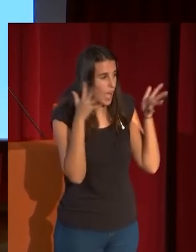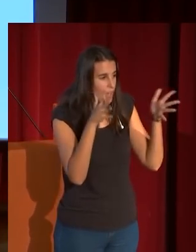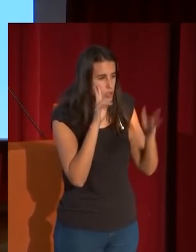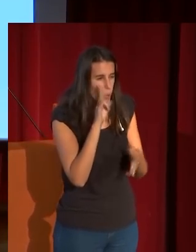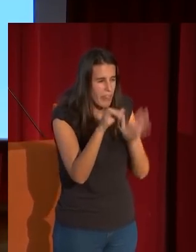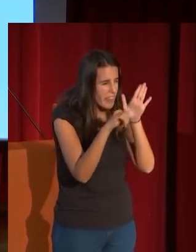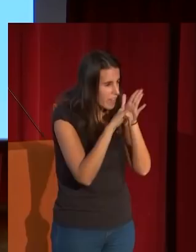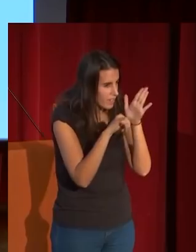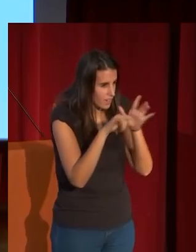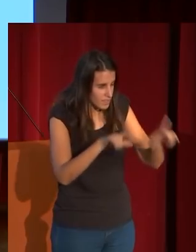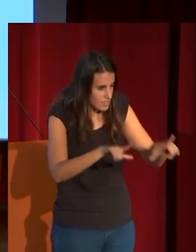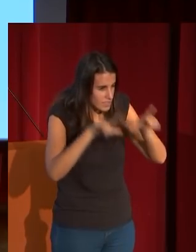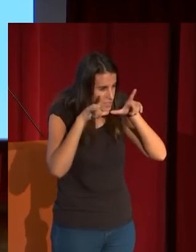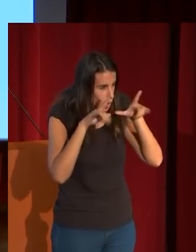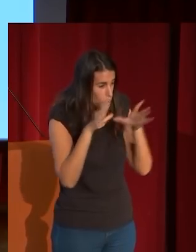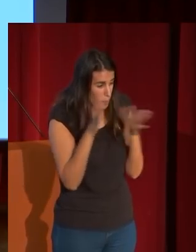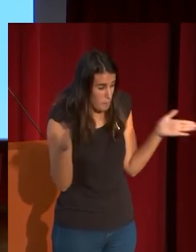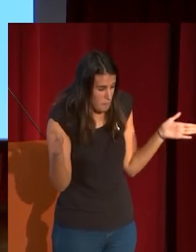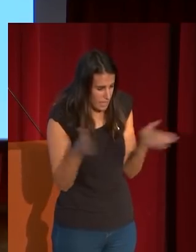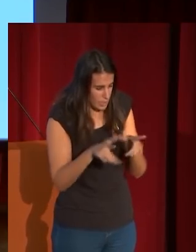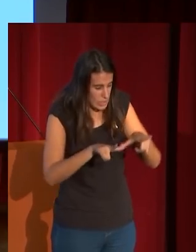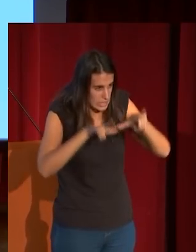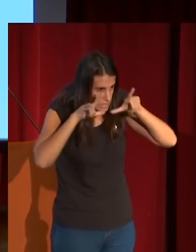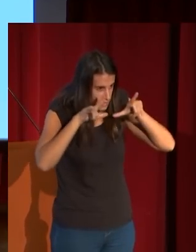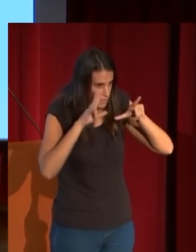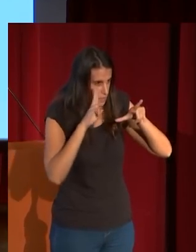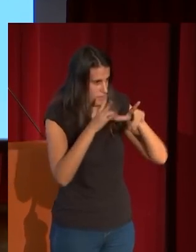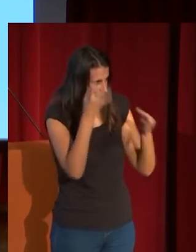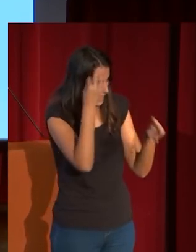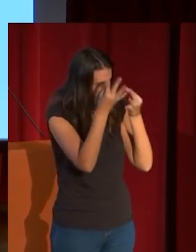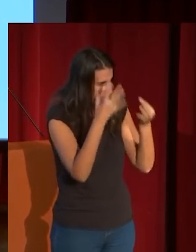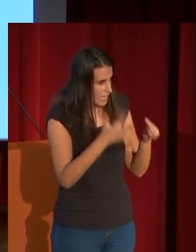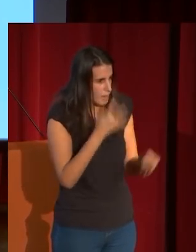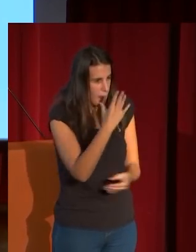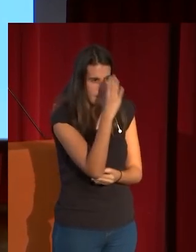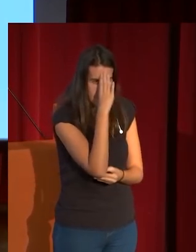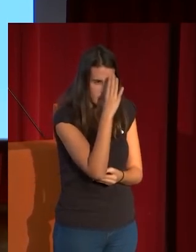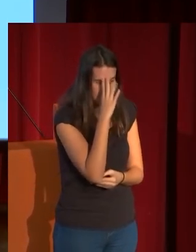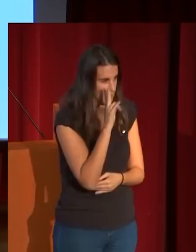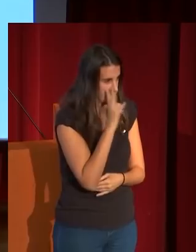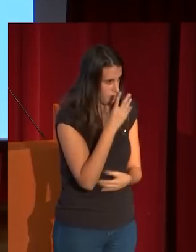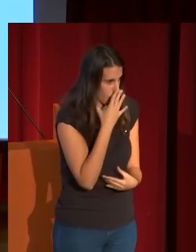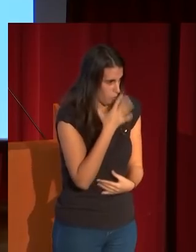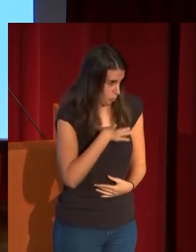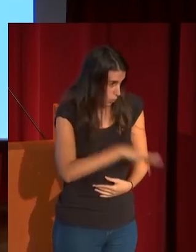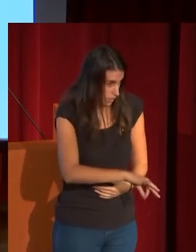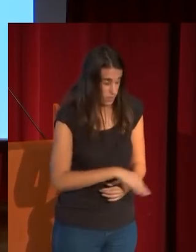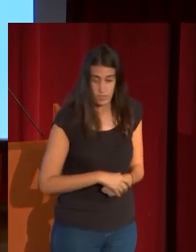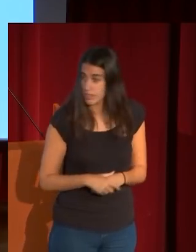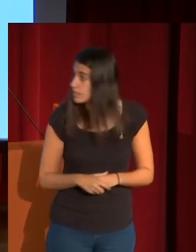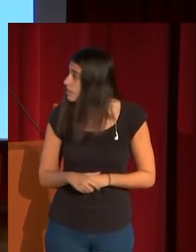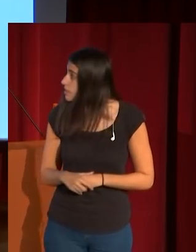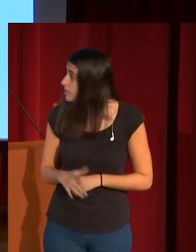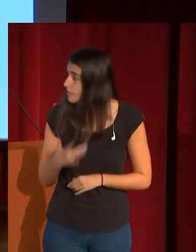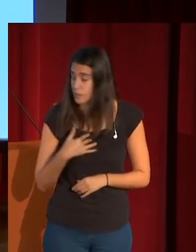confuso viéndolo de cerca se advierten muy bien las máscaras que tenemos en primer término en el